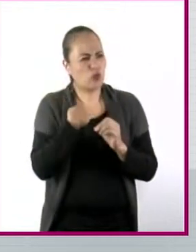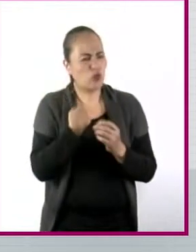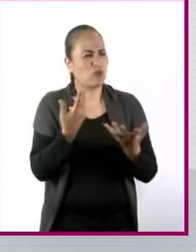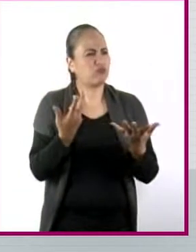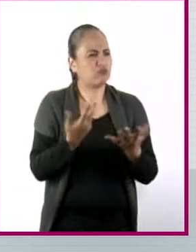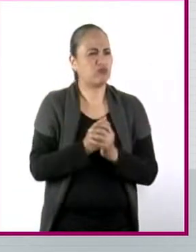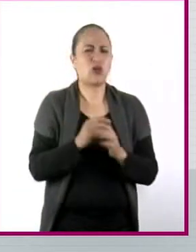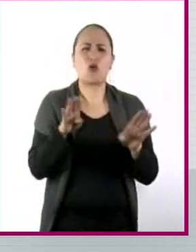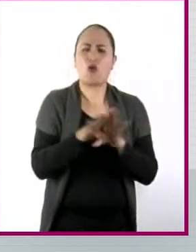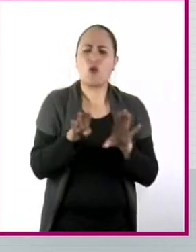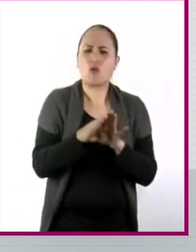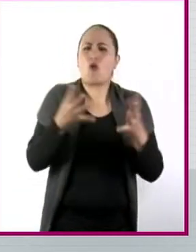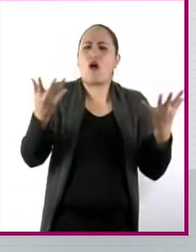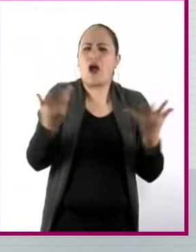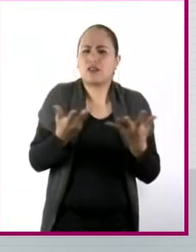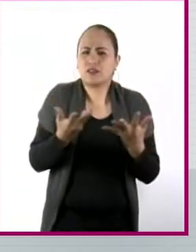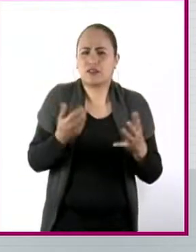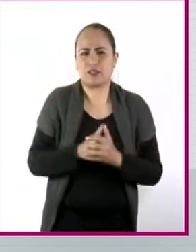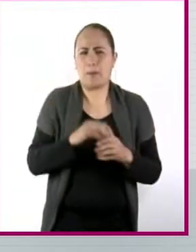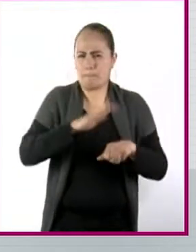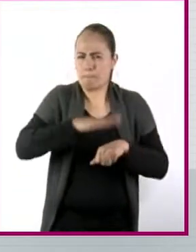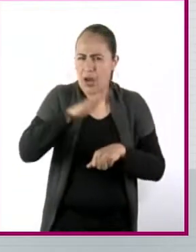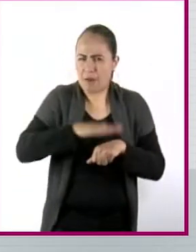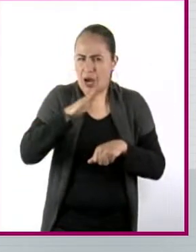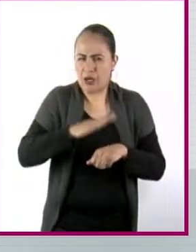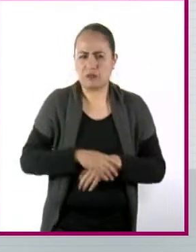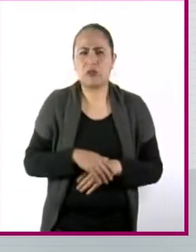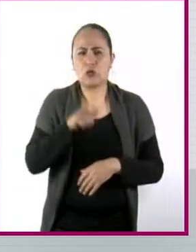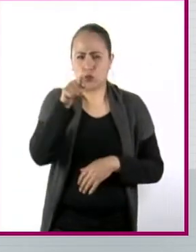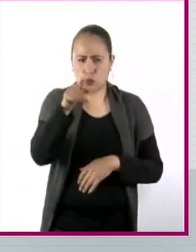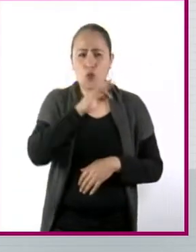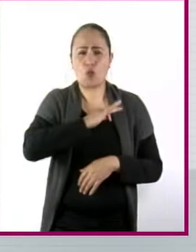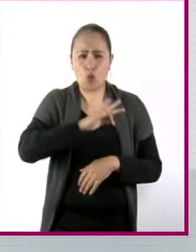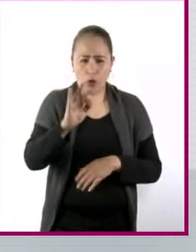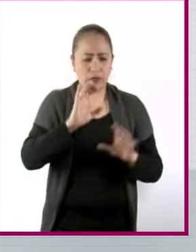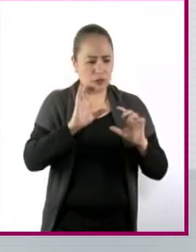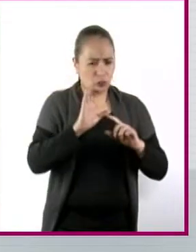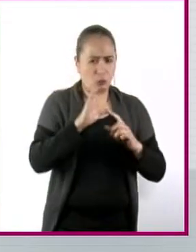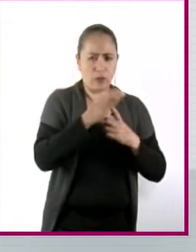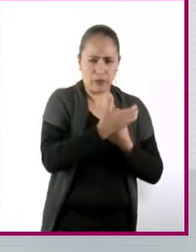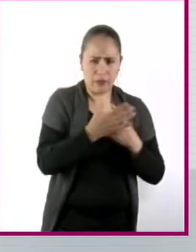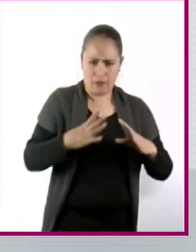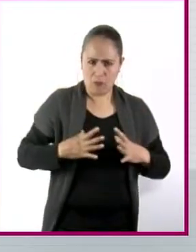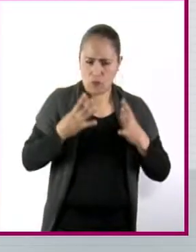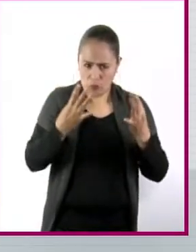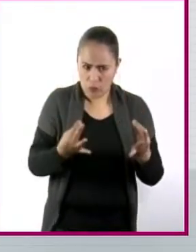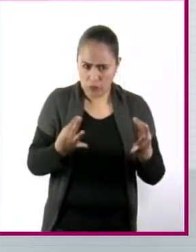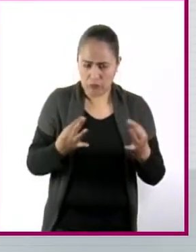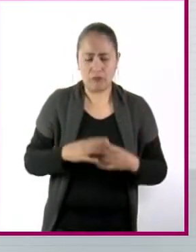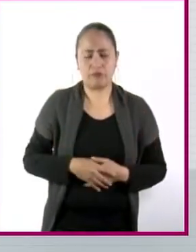incidir. Y es ahí donde tú puedes también crear tu propio comité, ¿no? Entonces, atacas algunos